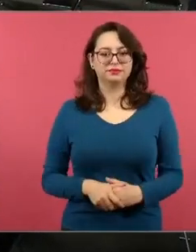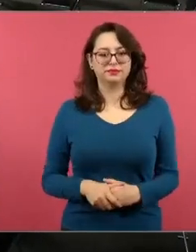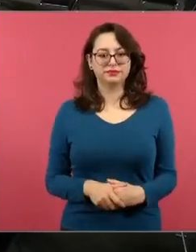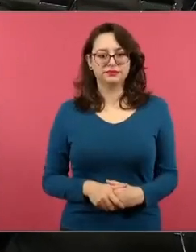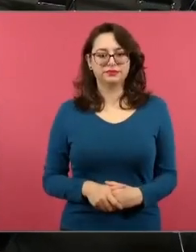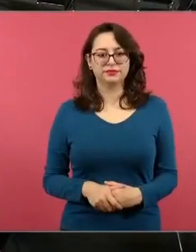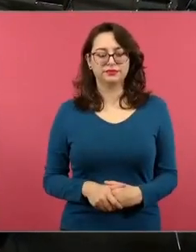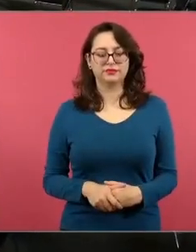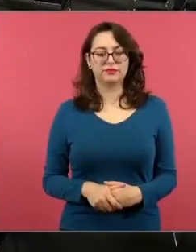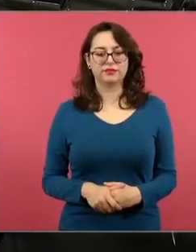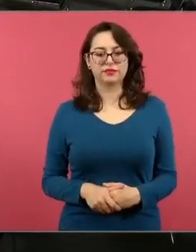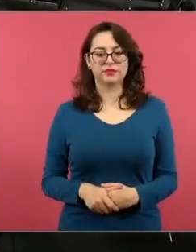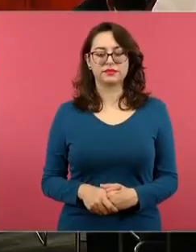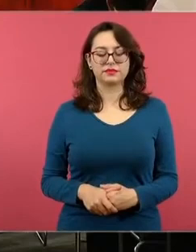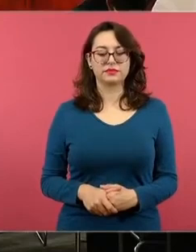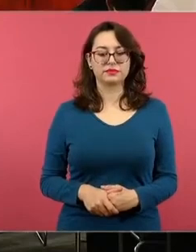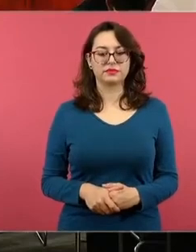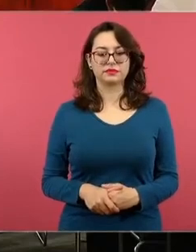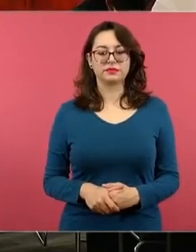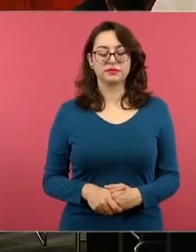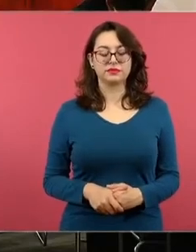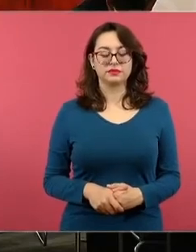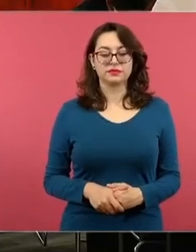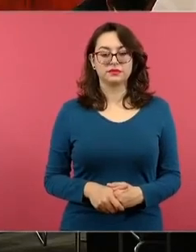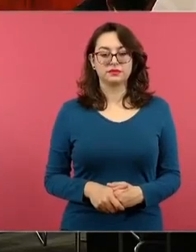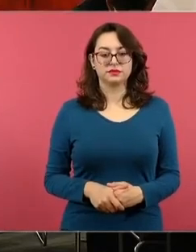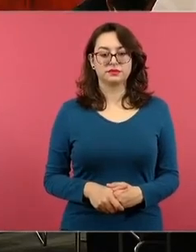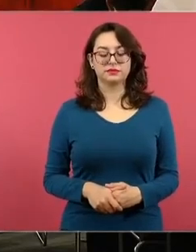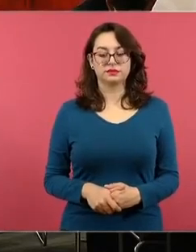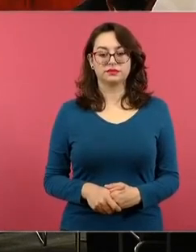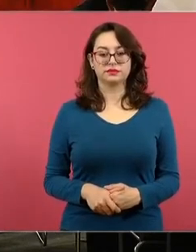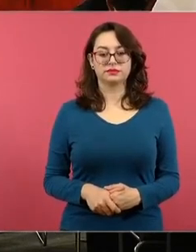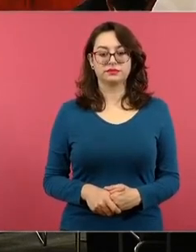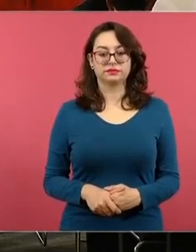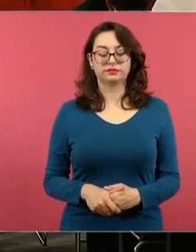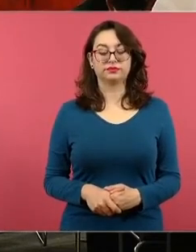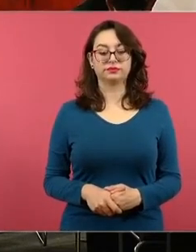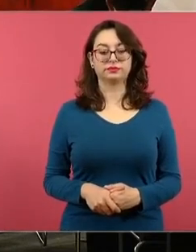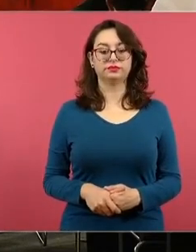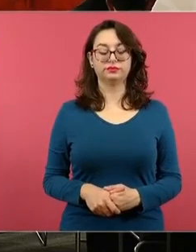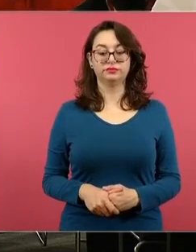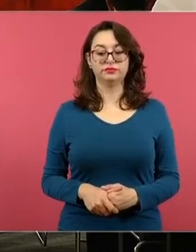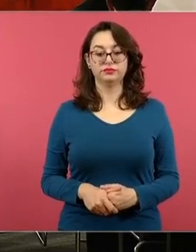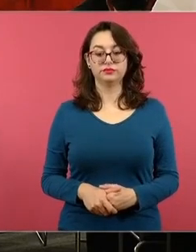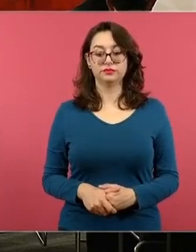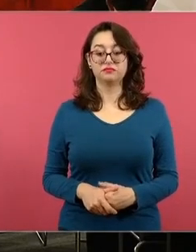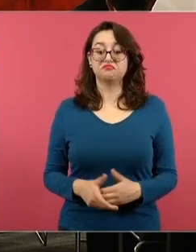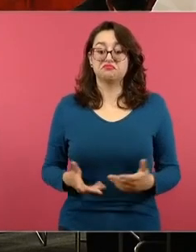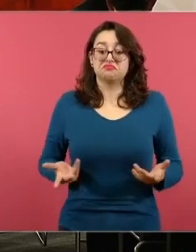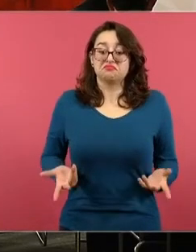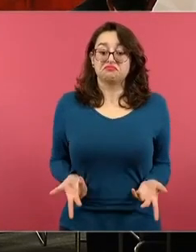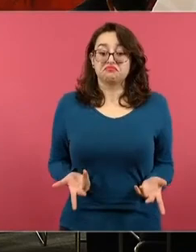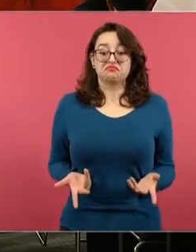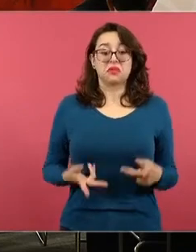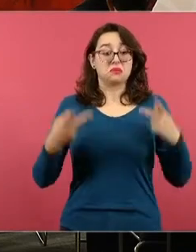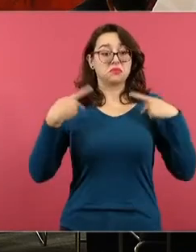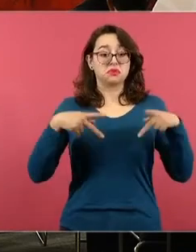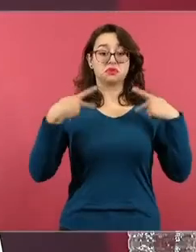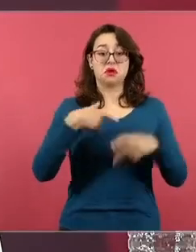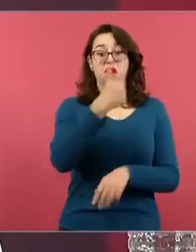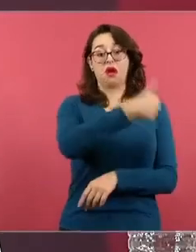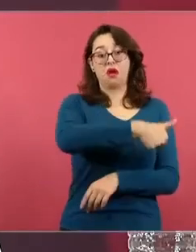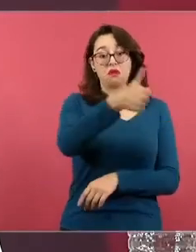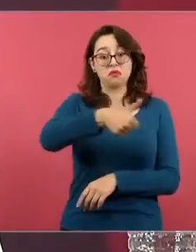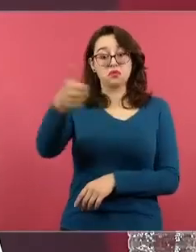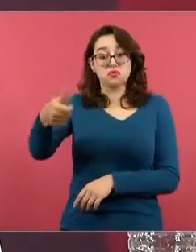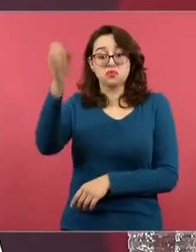me parece que es importante que cada quien se vaya formando su propio punto de vista y